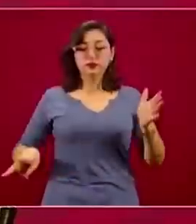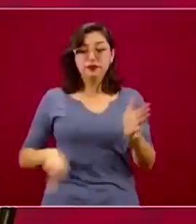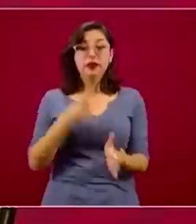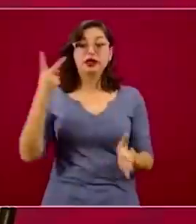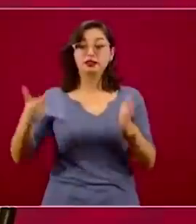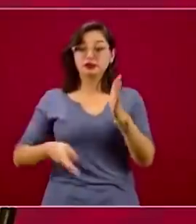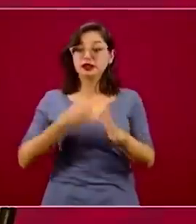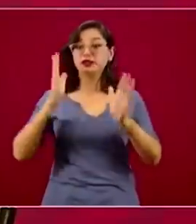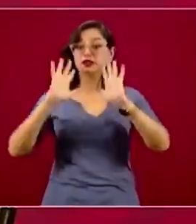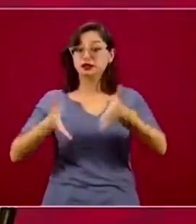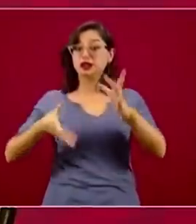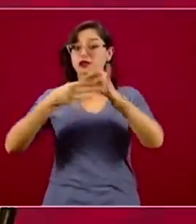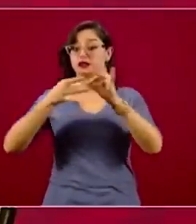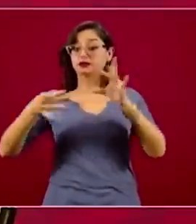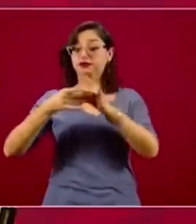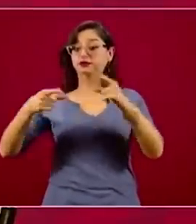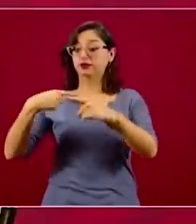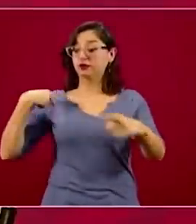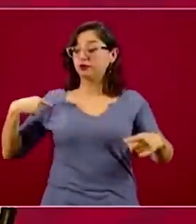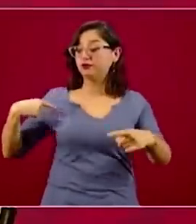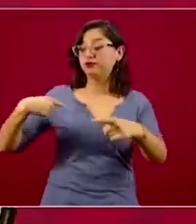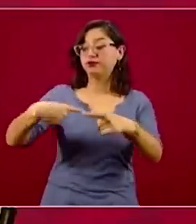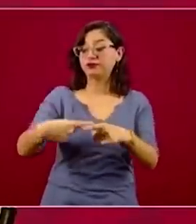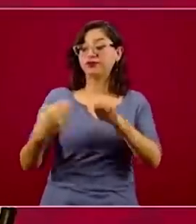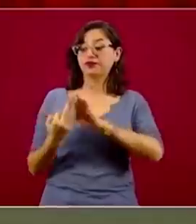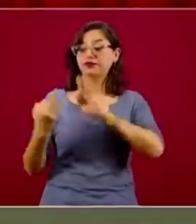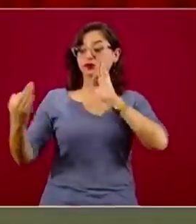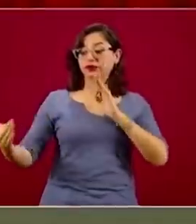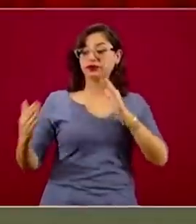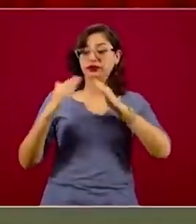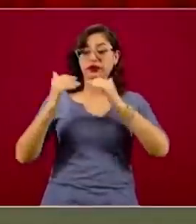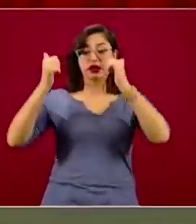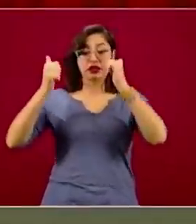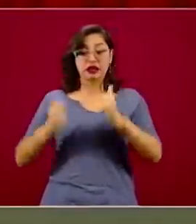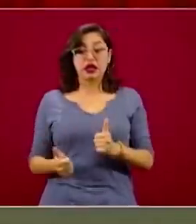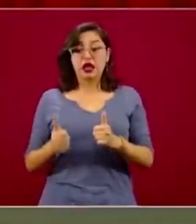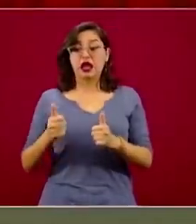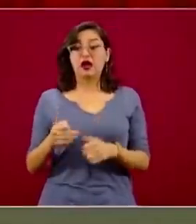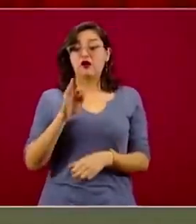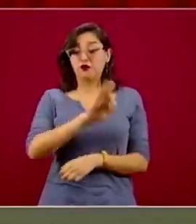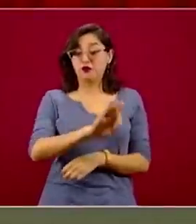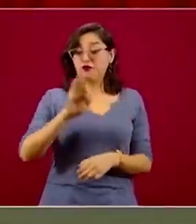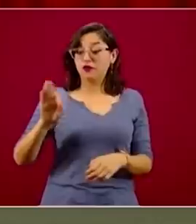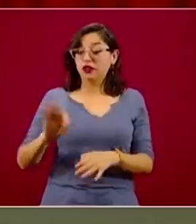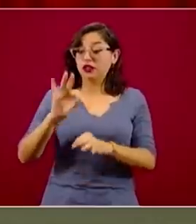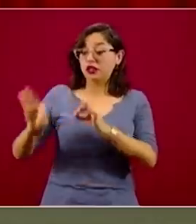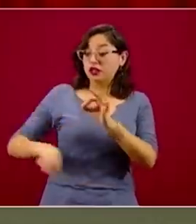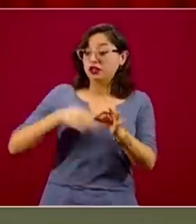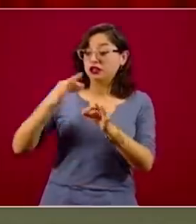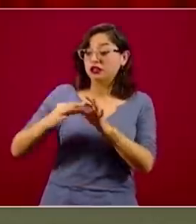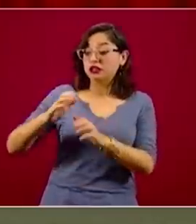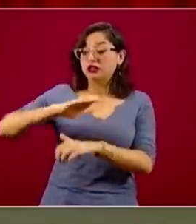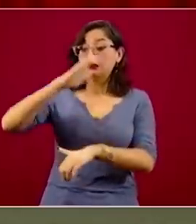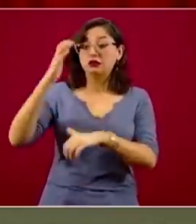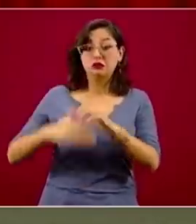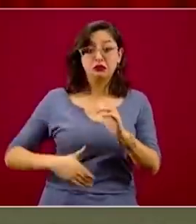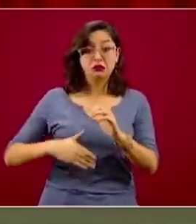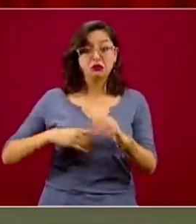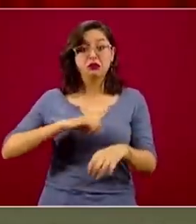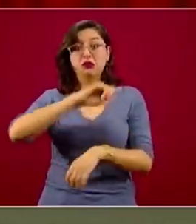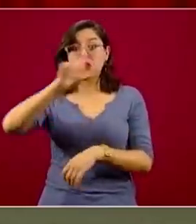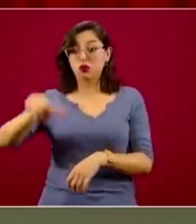expirar el periodo de la Jornada Nacional de Sana Distancia no se quitan las restricciones de